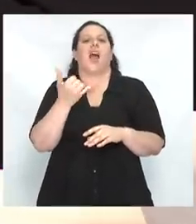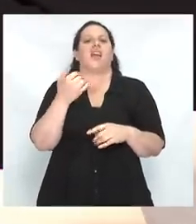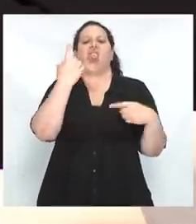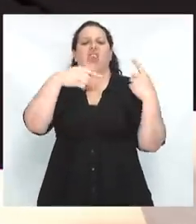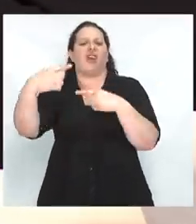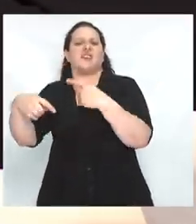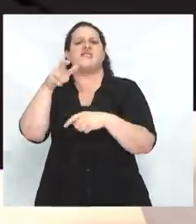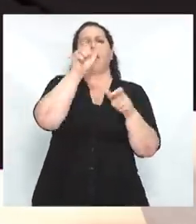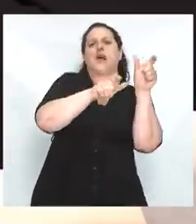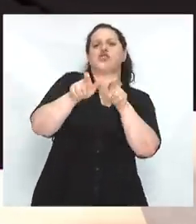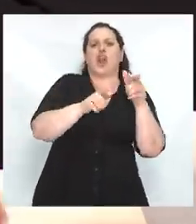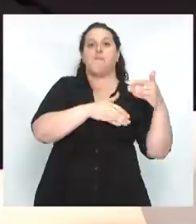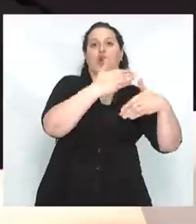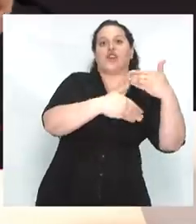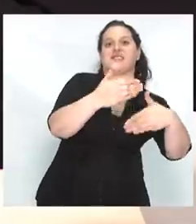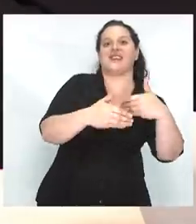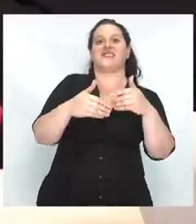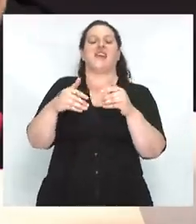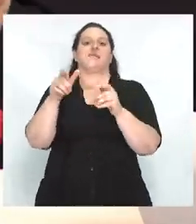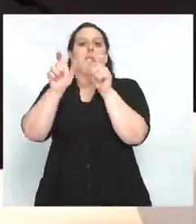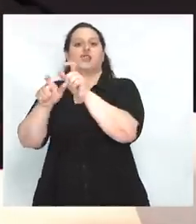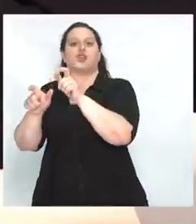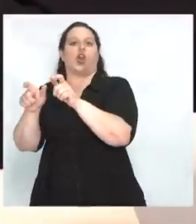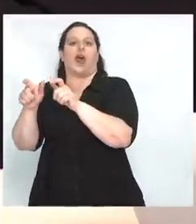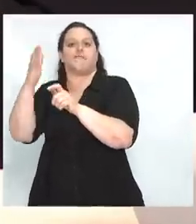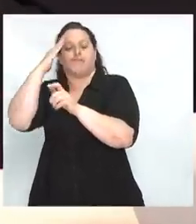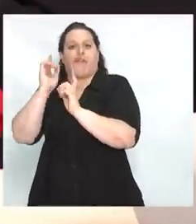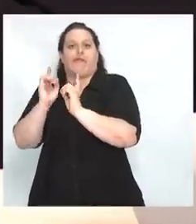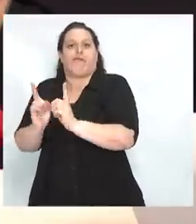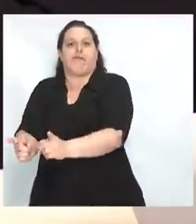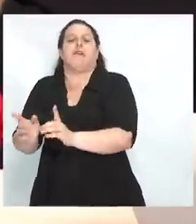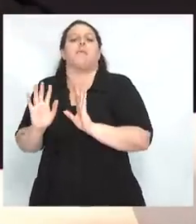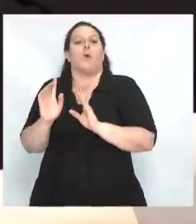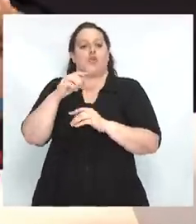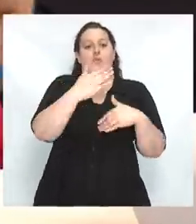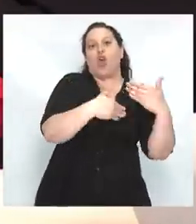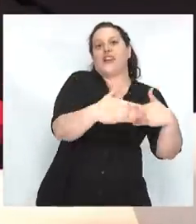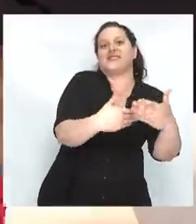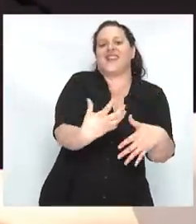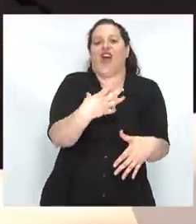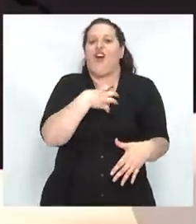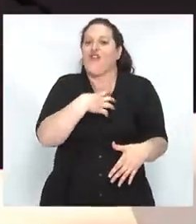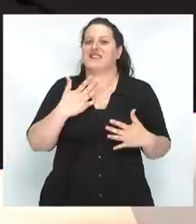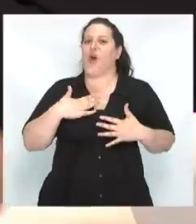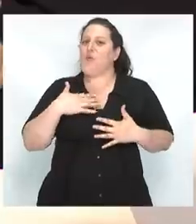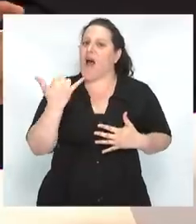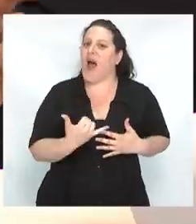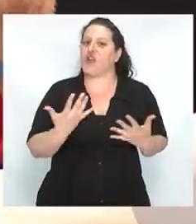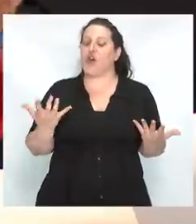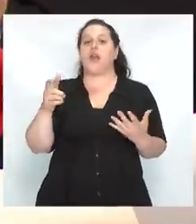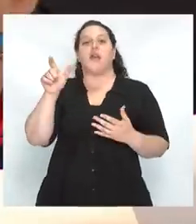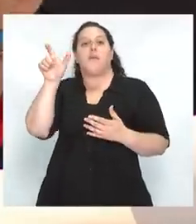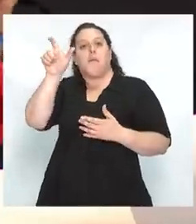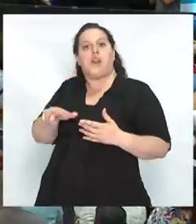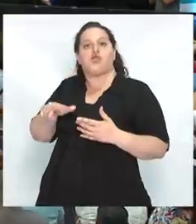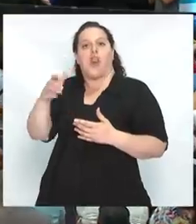progresistas de las personas conservadoras y es que las personas progresistas confiamos en los seres humanos y las personas